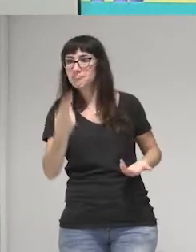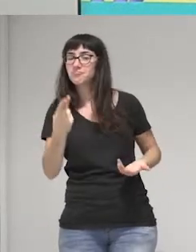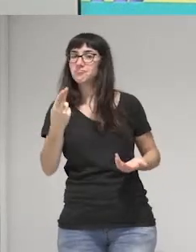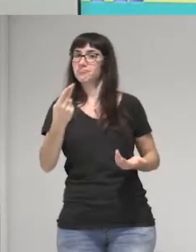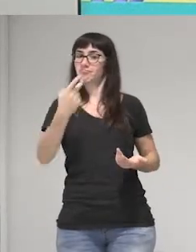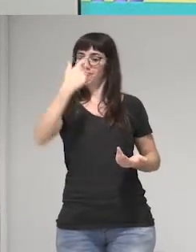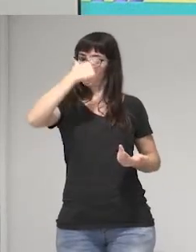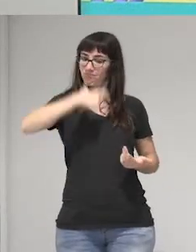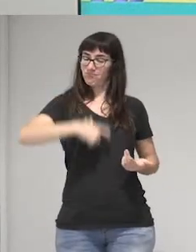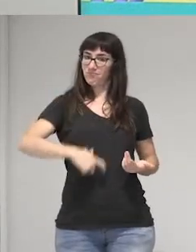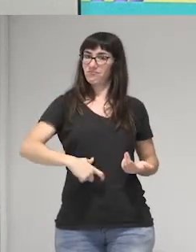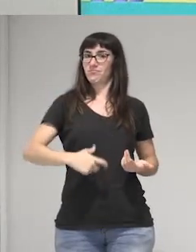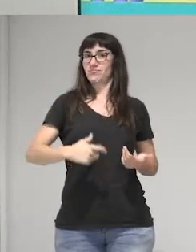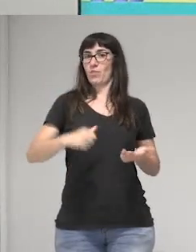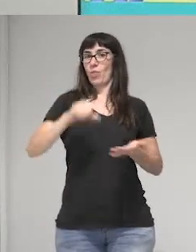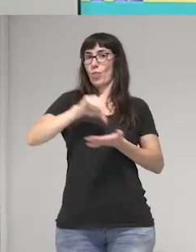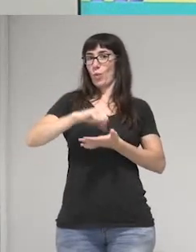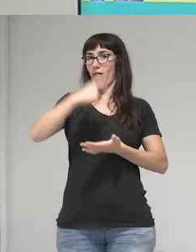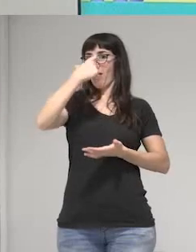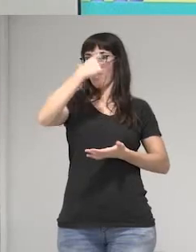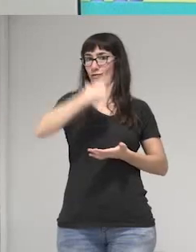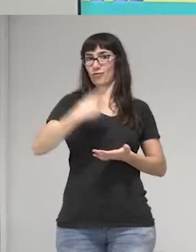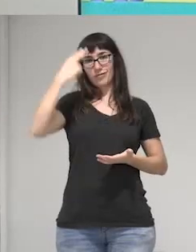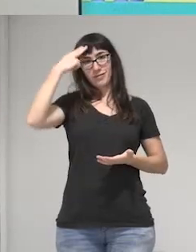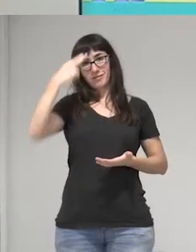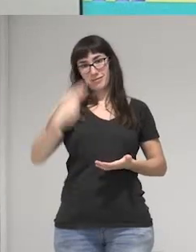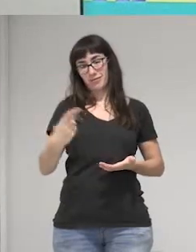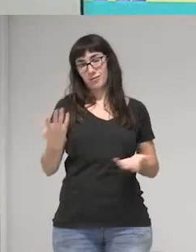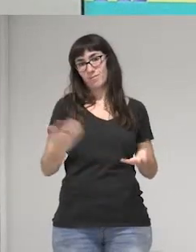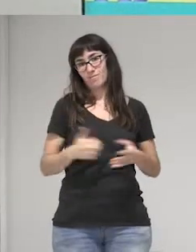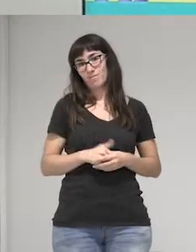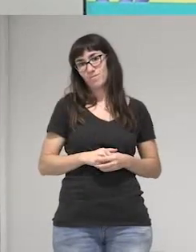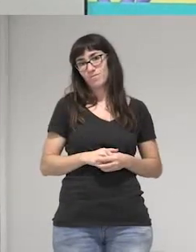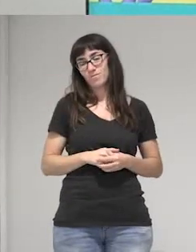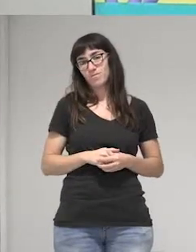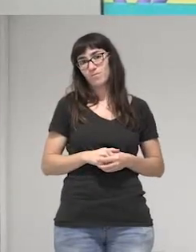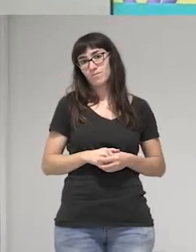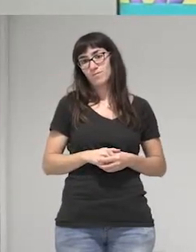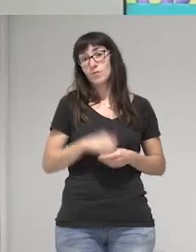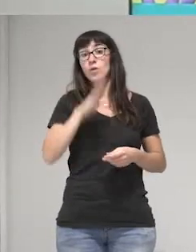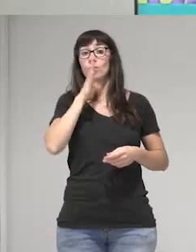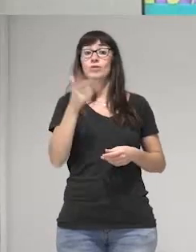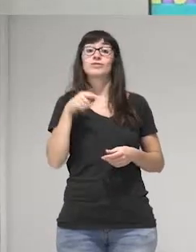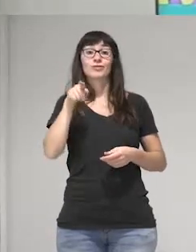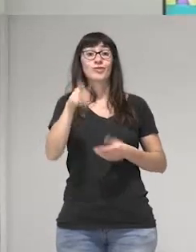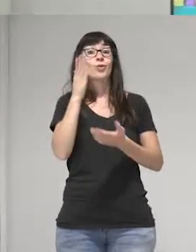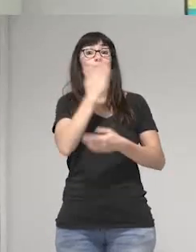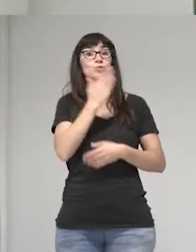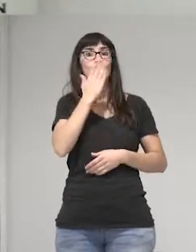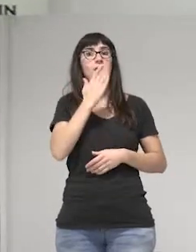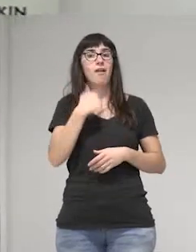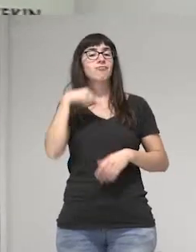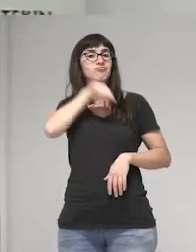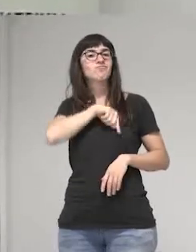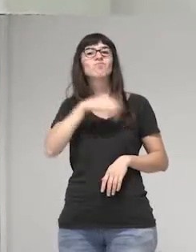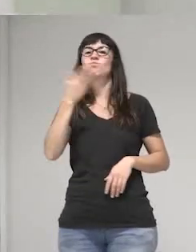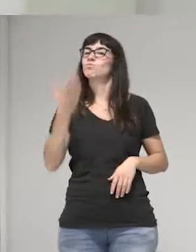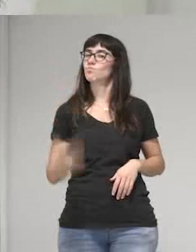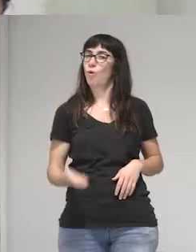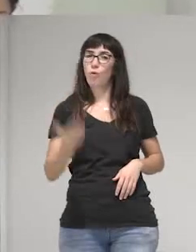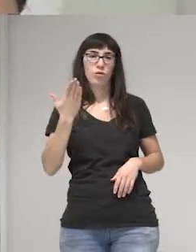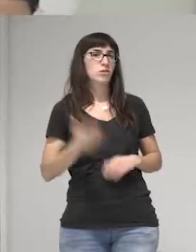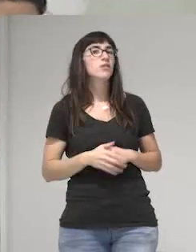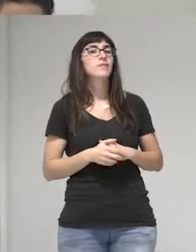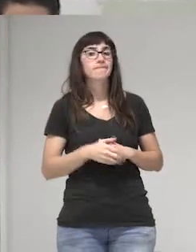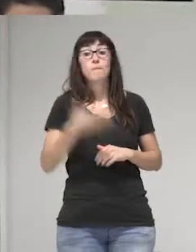ciudadano y ciudadana. Entonces, esta escuela es muy importante para mí, ha